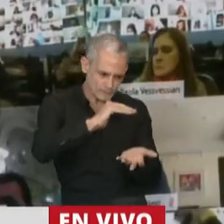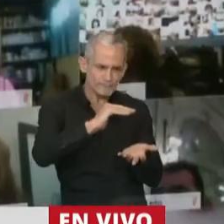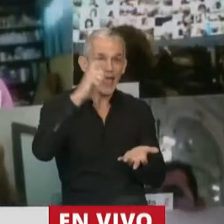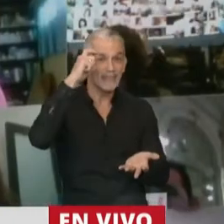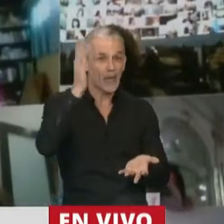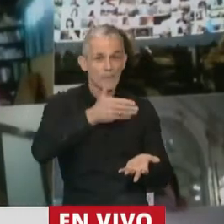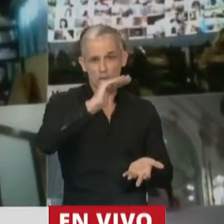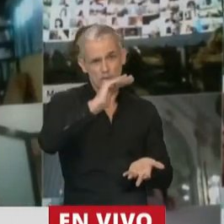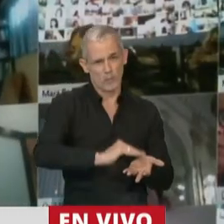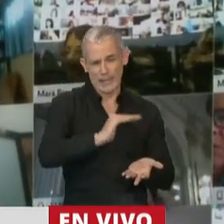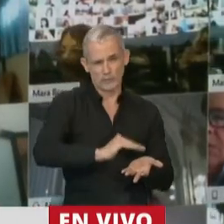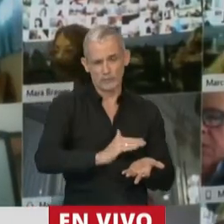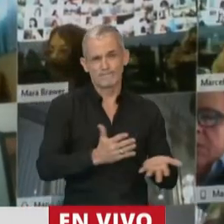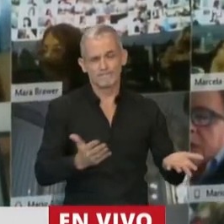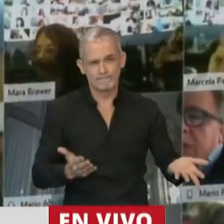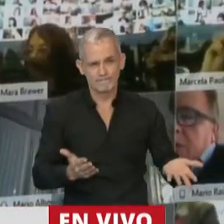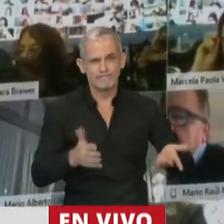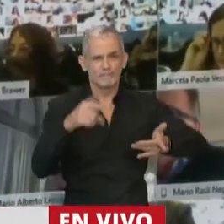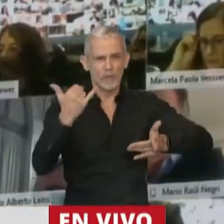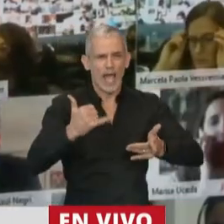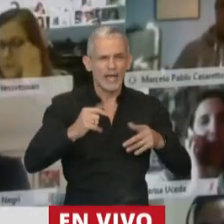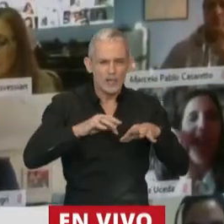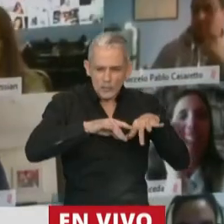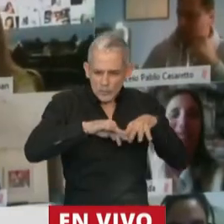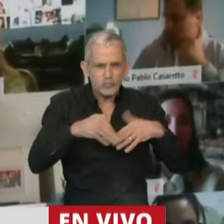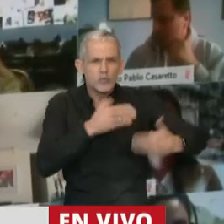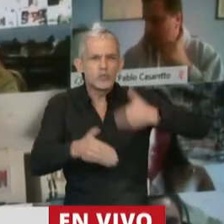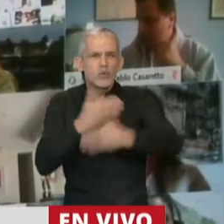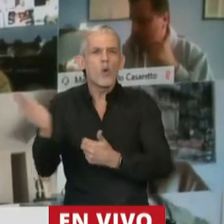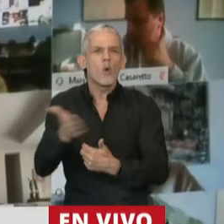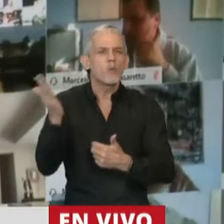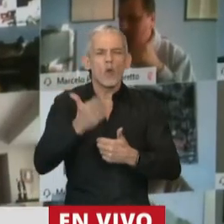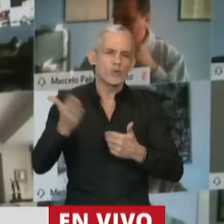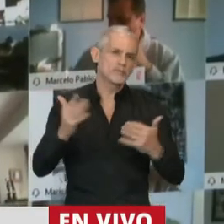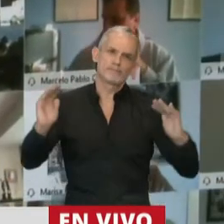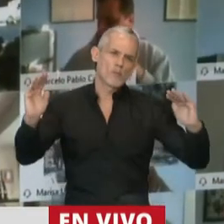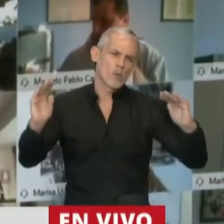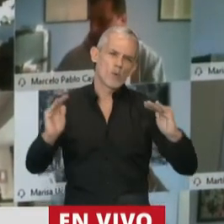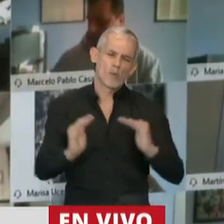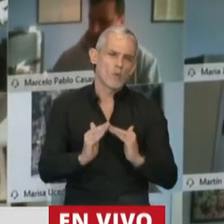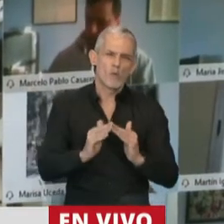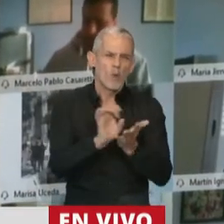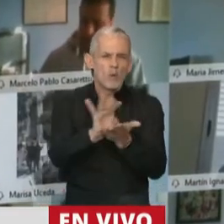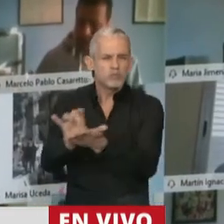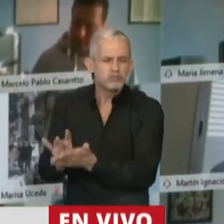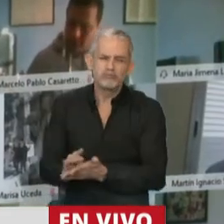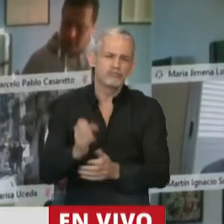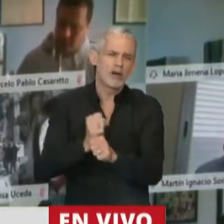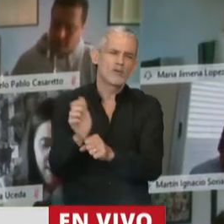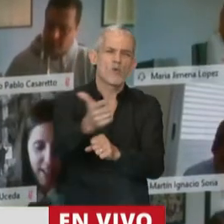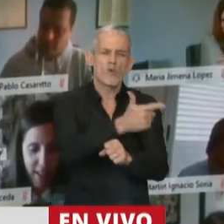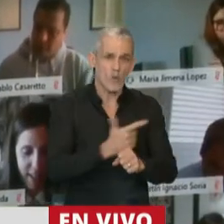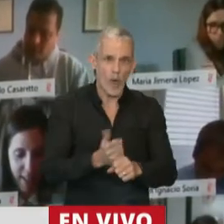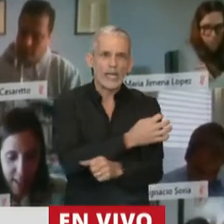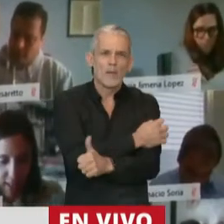10%, que rompa el aparato y el tejido productivo, que deje un altísimo nivel de desempleo y un altísimo